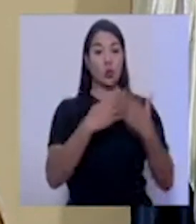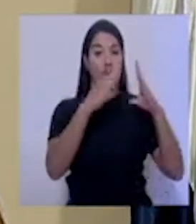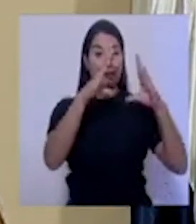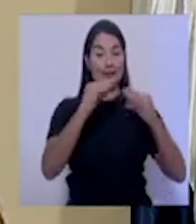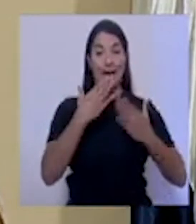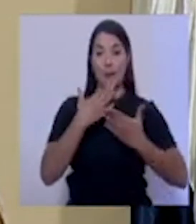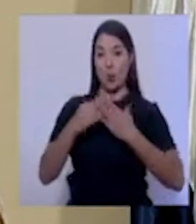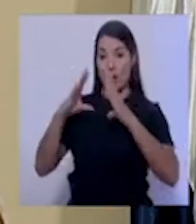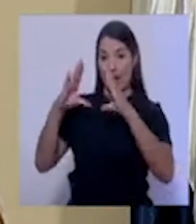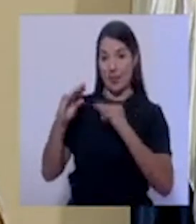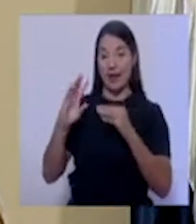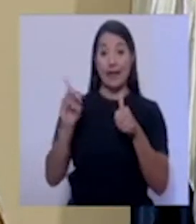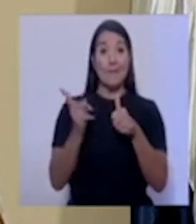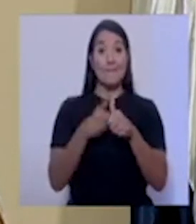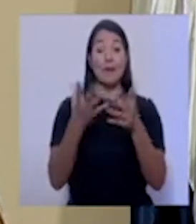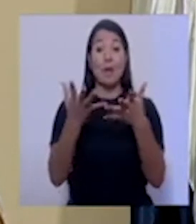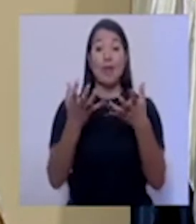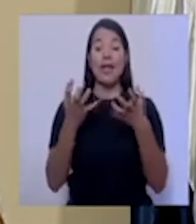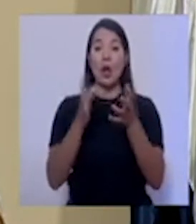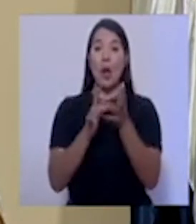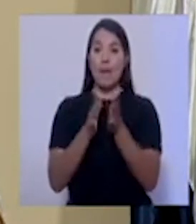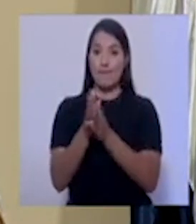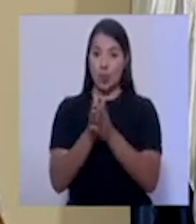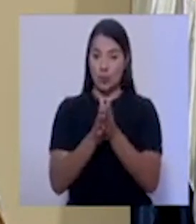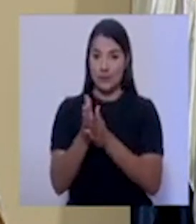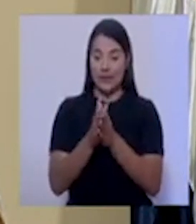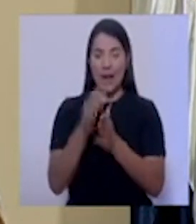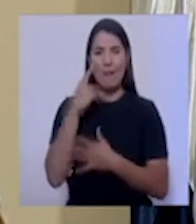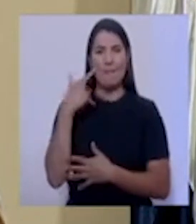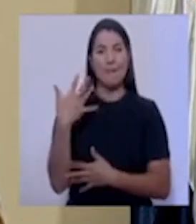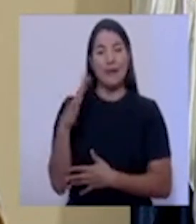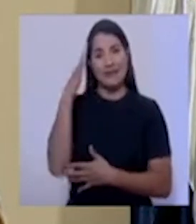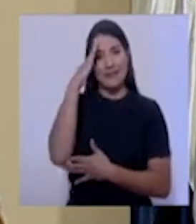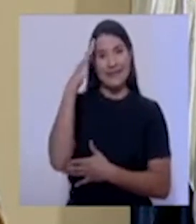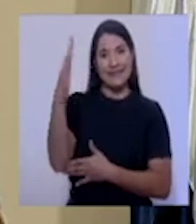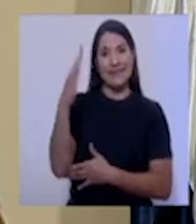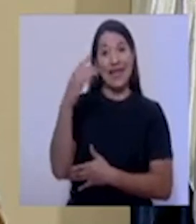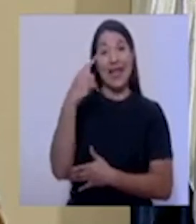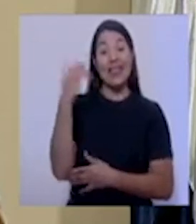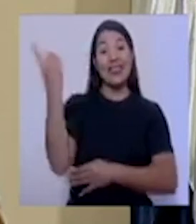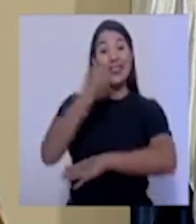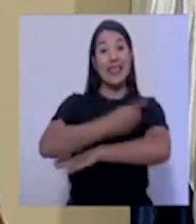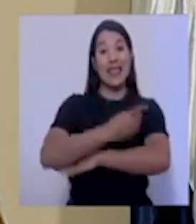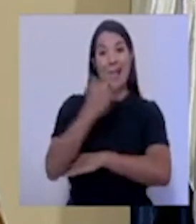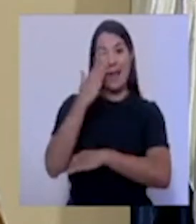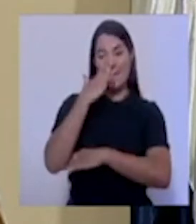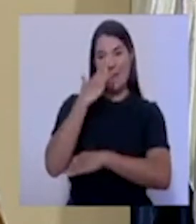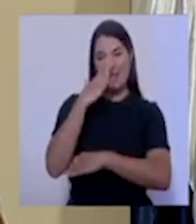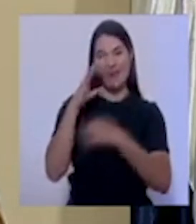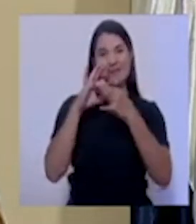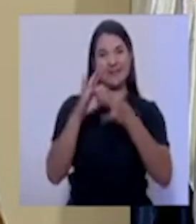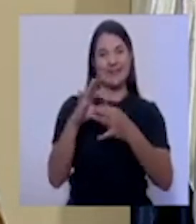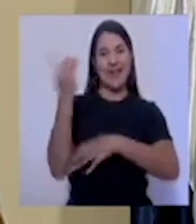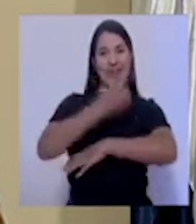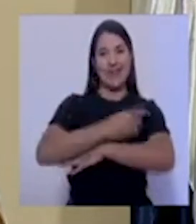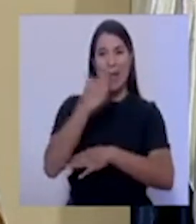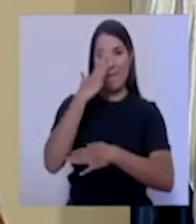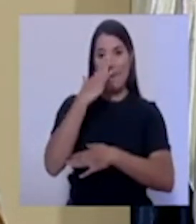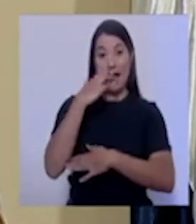Primero aprovechar para mandarle un saludo del Día de las Madres a todas las mamás del país.